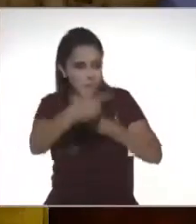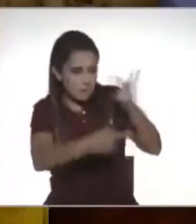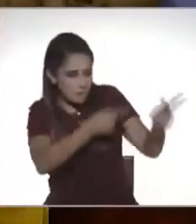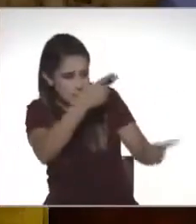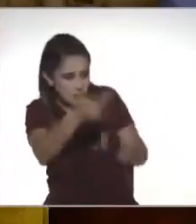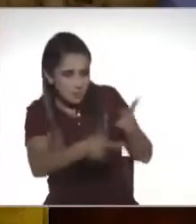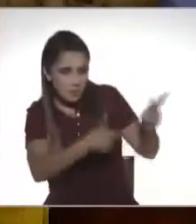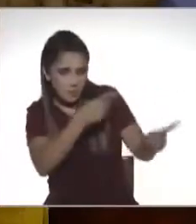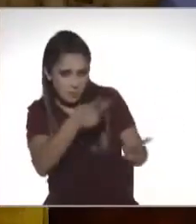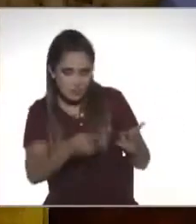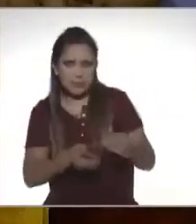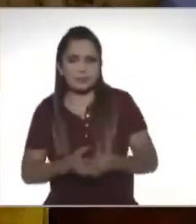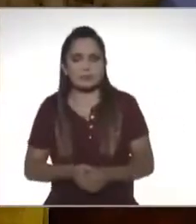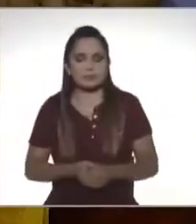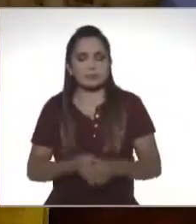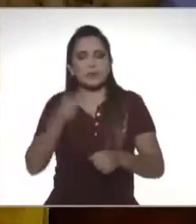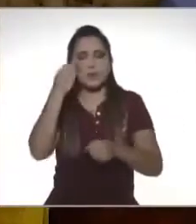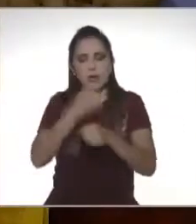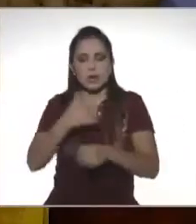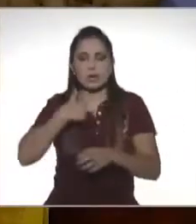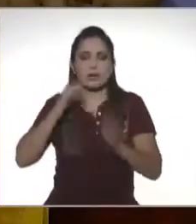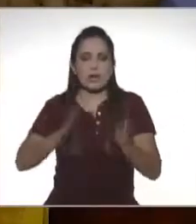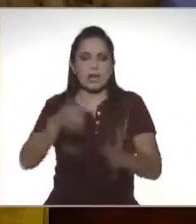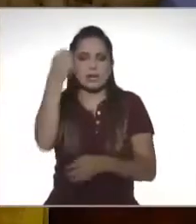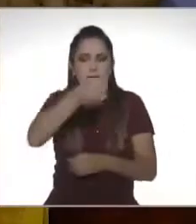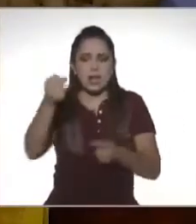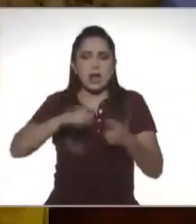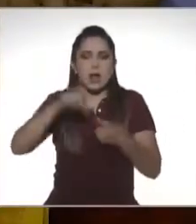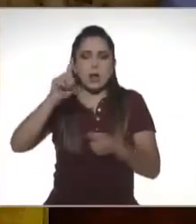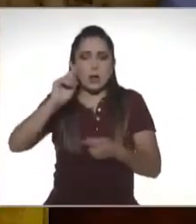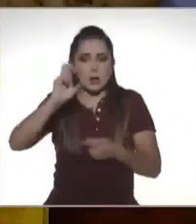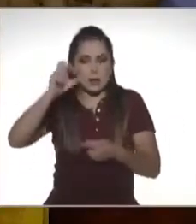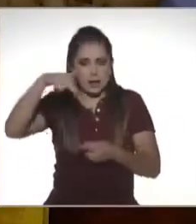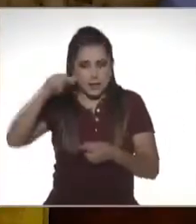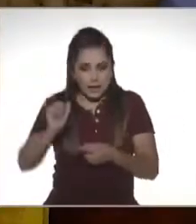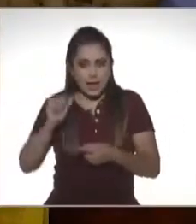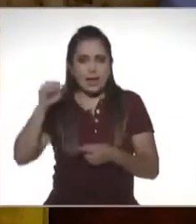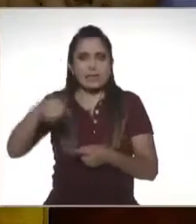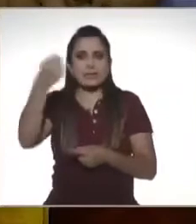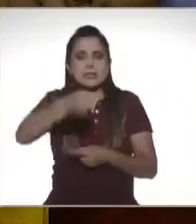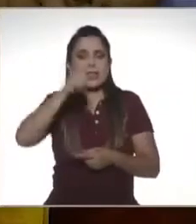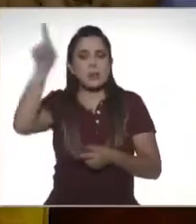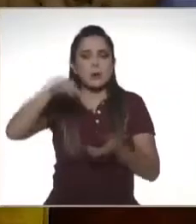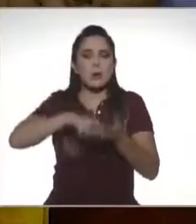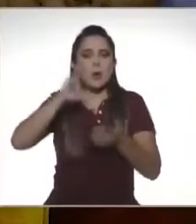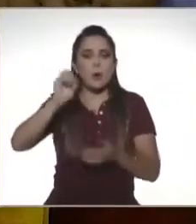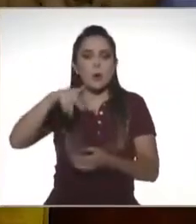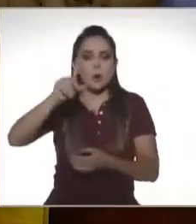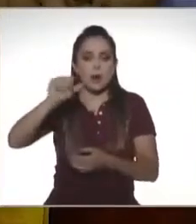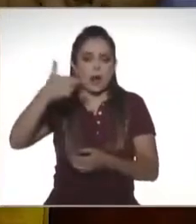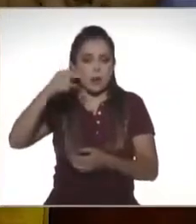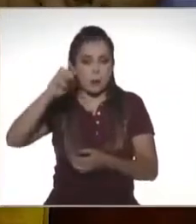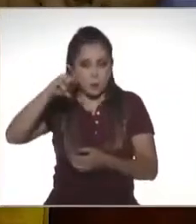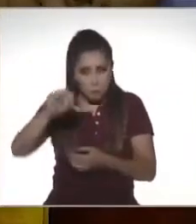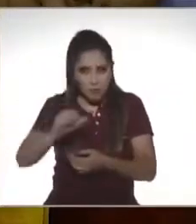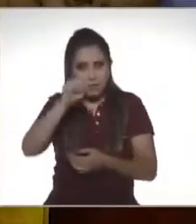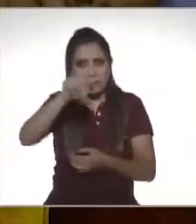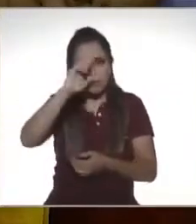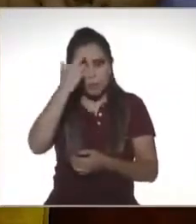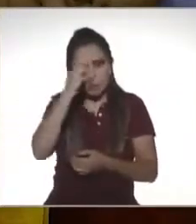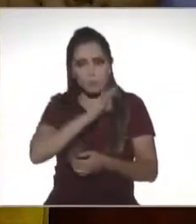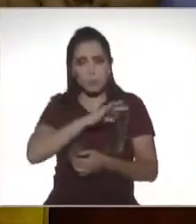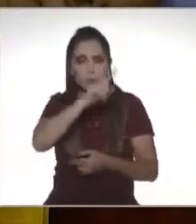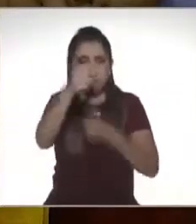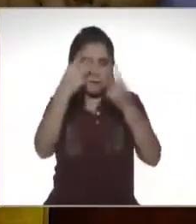programa con los invitados. Yo aquí ya estoy saludando a Lorena Zavala, que por ejemplo nos saluda desde Oklahoma, porque acuérdense que estamos en vivo en